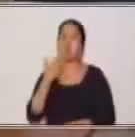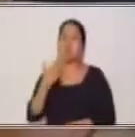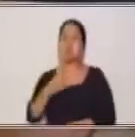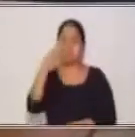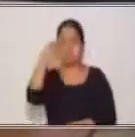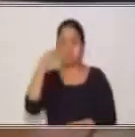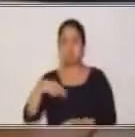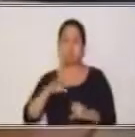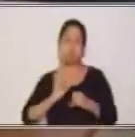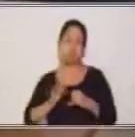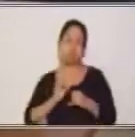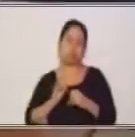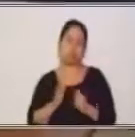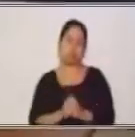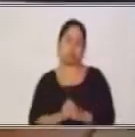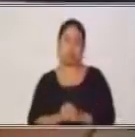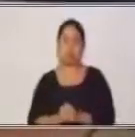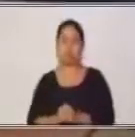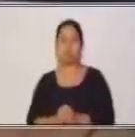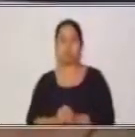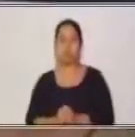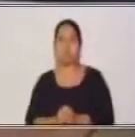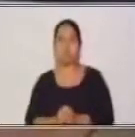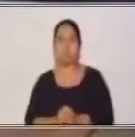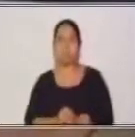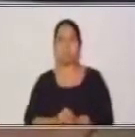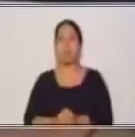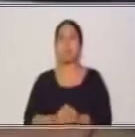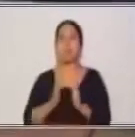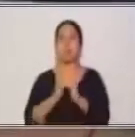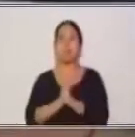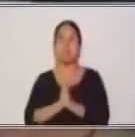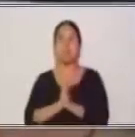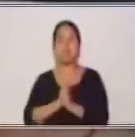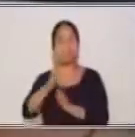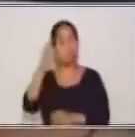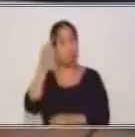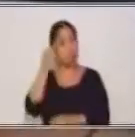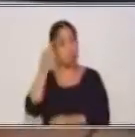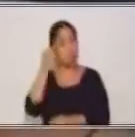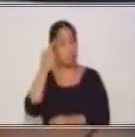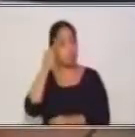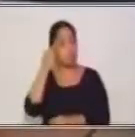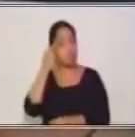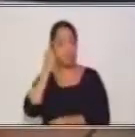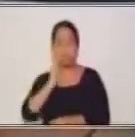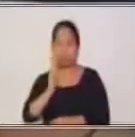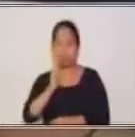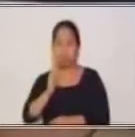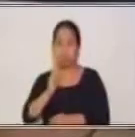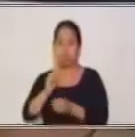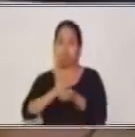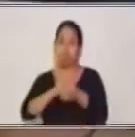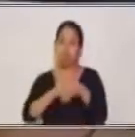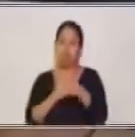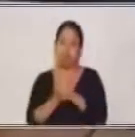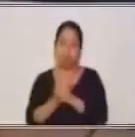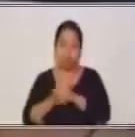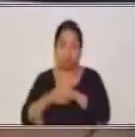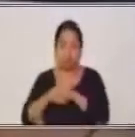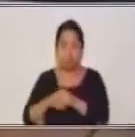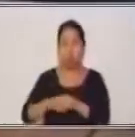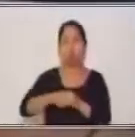la interpretación de lengua de señas. Por favor, te recomendamos siempre lavarte las manos con agua